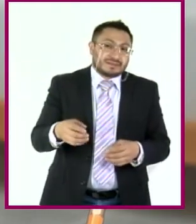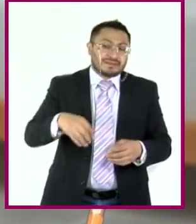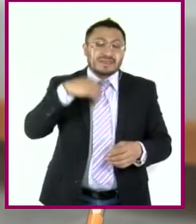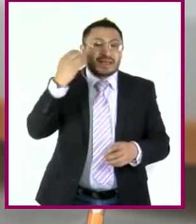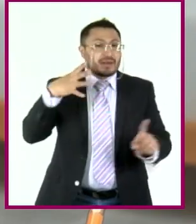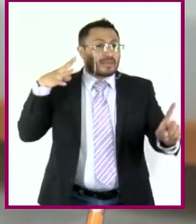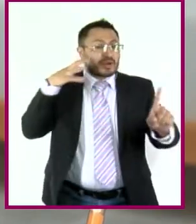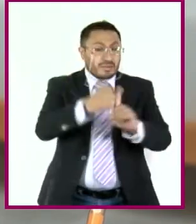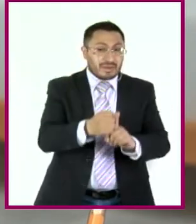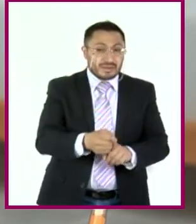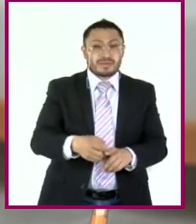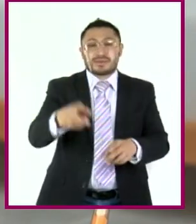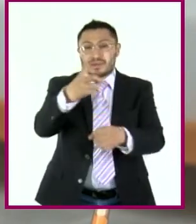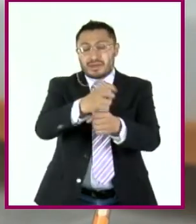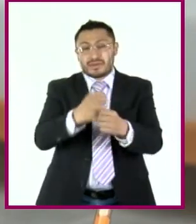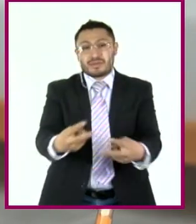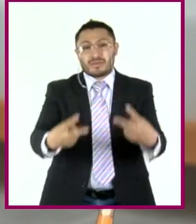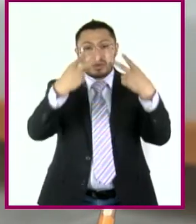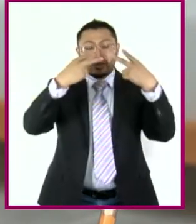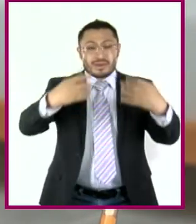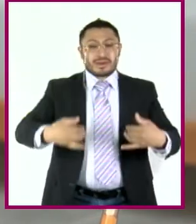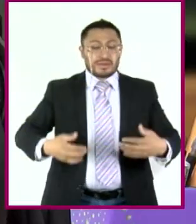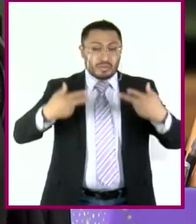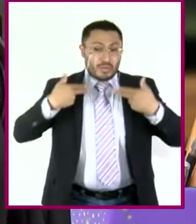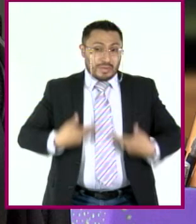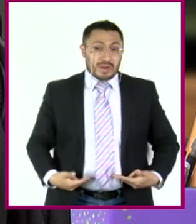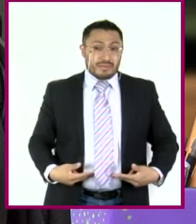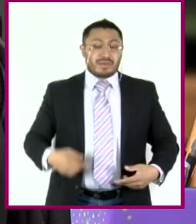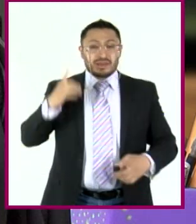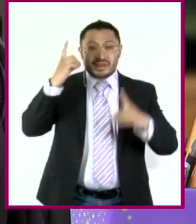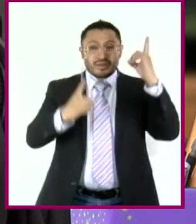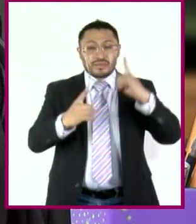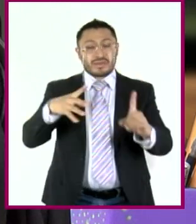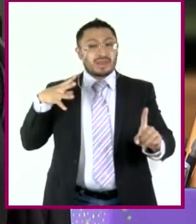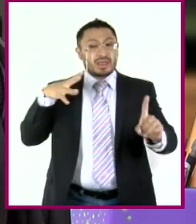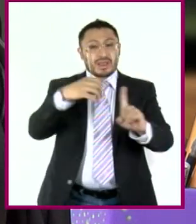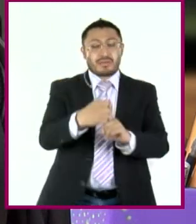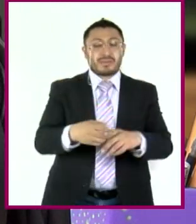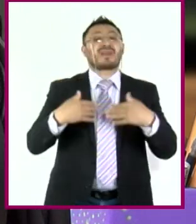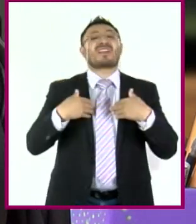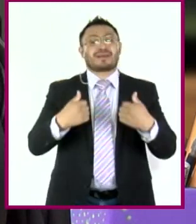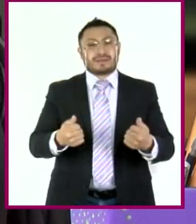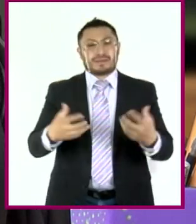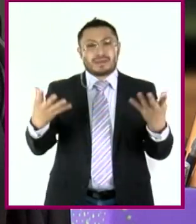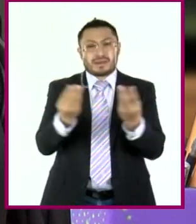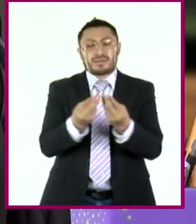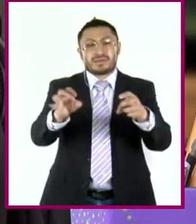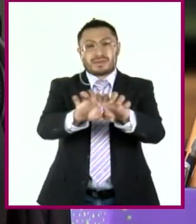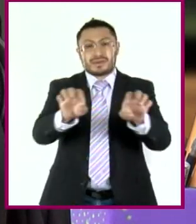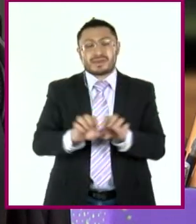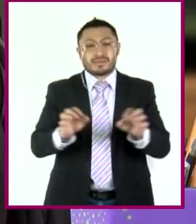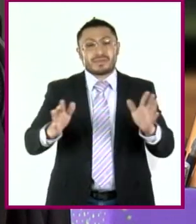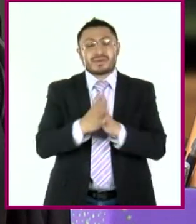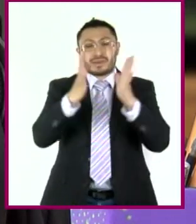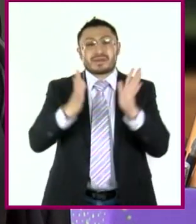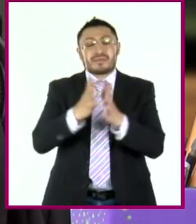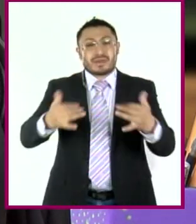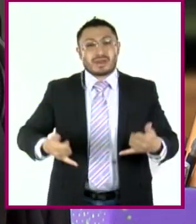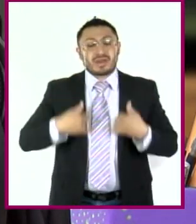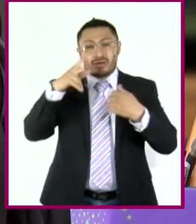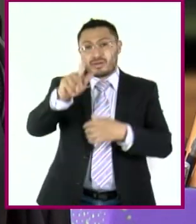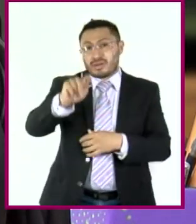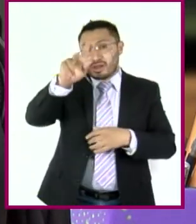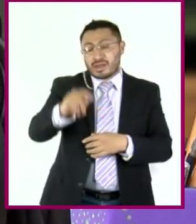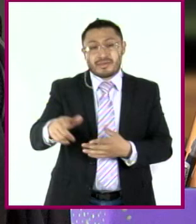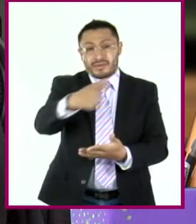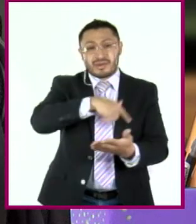episodio de nuestro programa Humanamente, Dudar para Comprender. Hagamos equipo. Participa con Jóvenes en TV, un